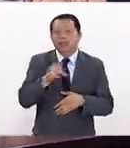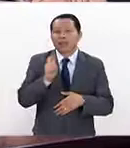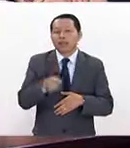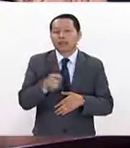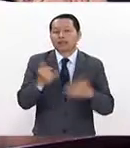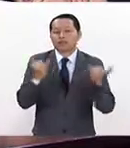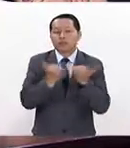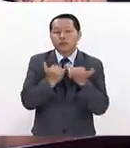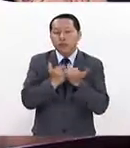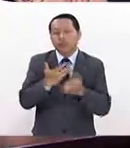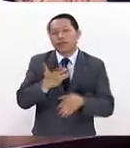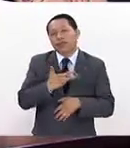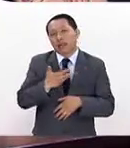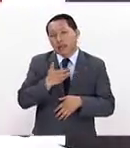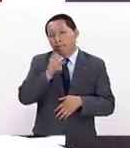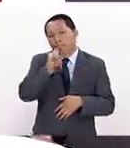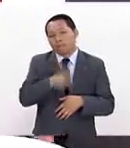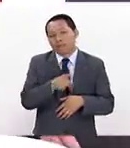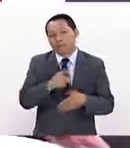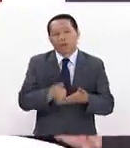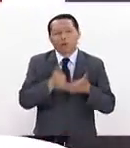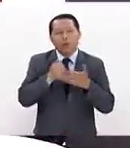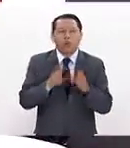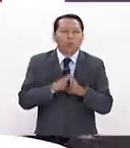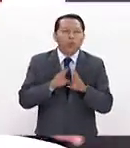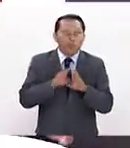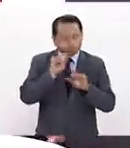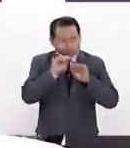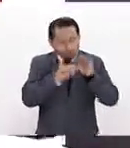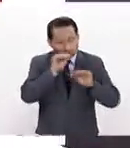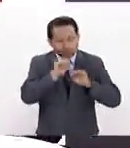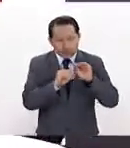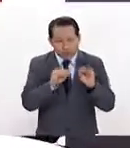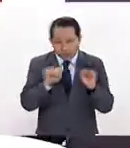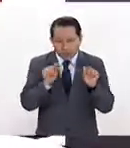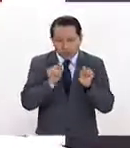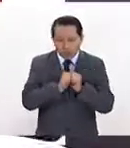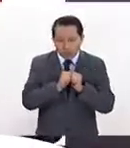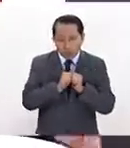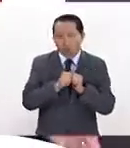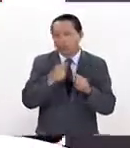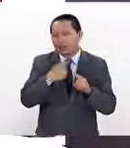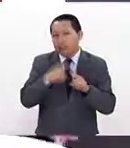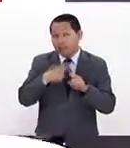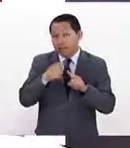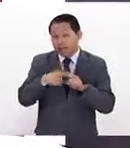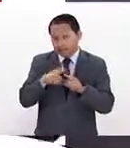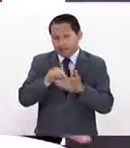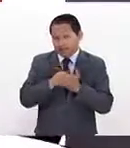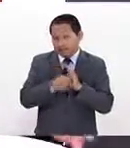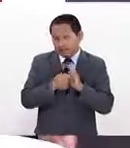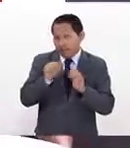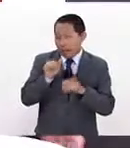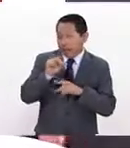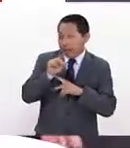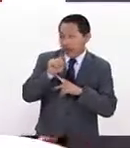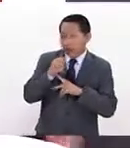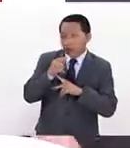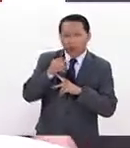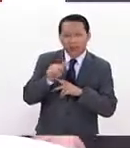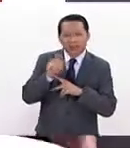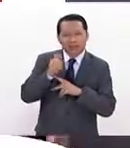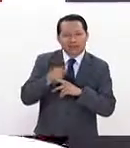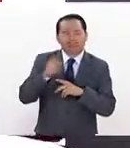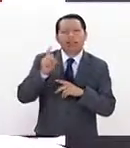tienen la ventaja de que están diseñados con técnicas de andragógicas por estar muy pensados para